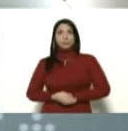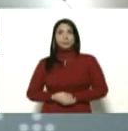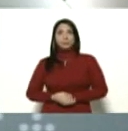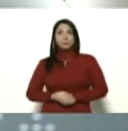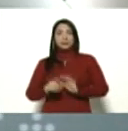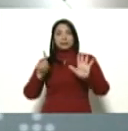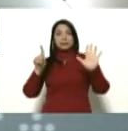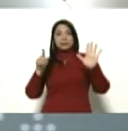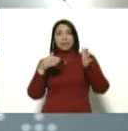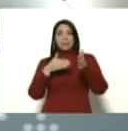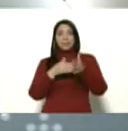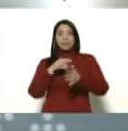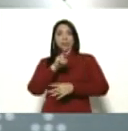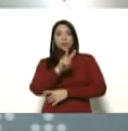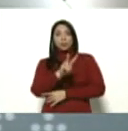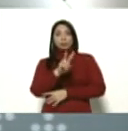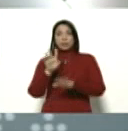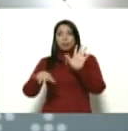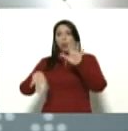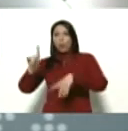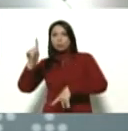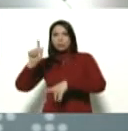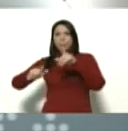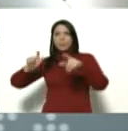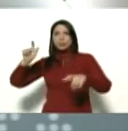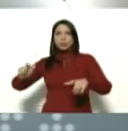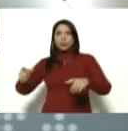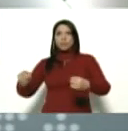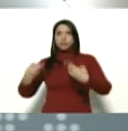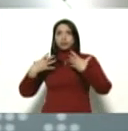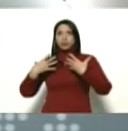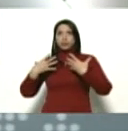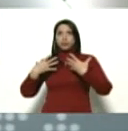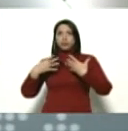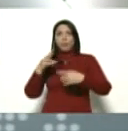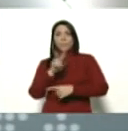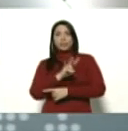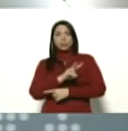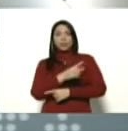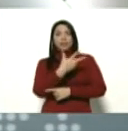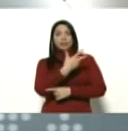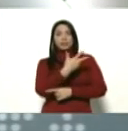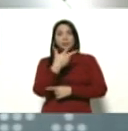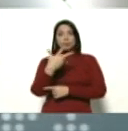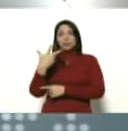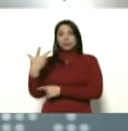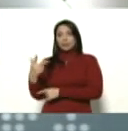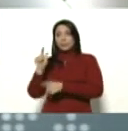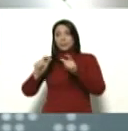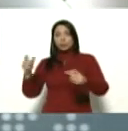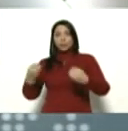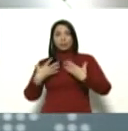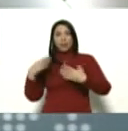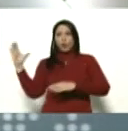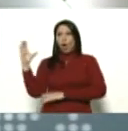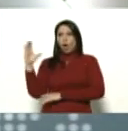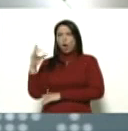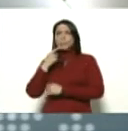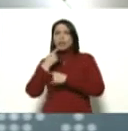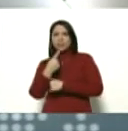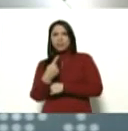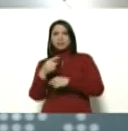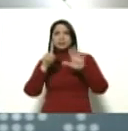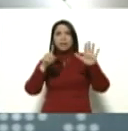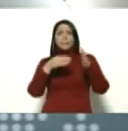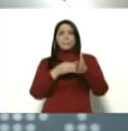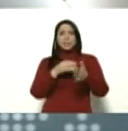6.211 casos, mientras Venezuela tiene 333 casos, Colombia declara 6